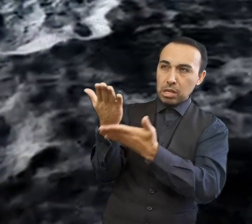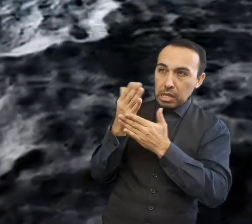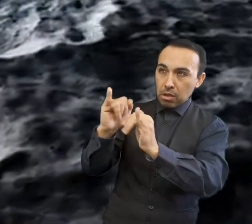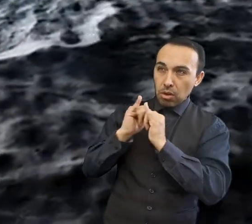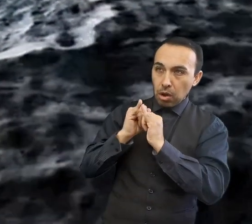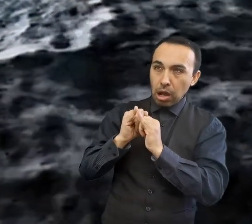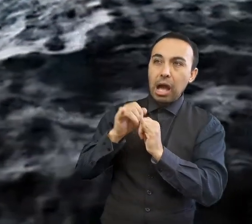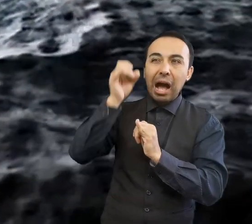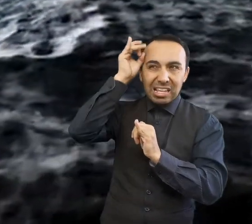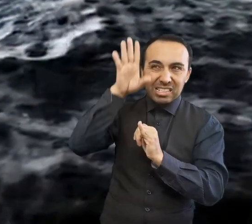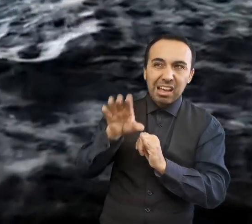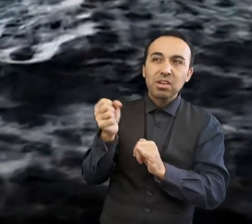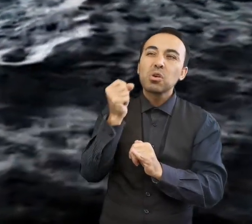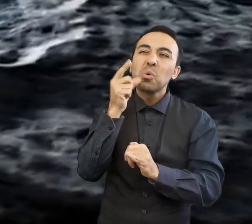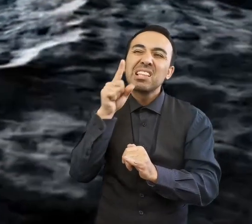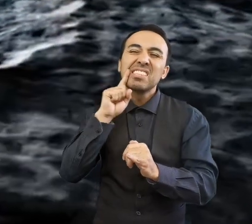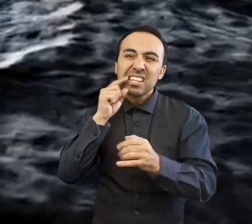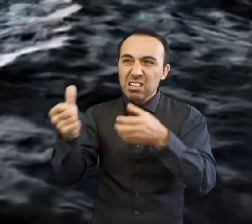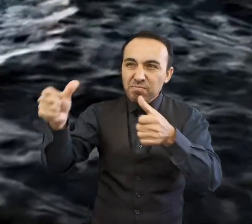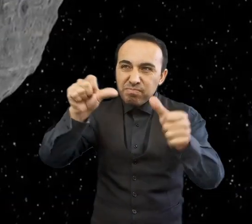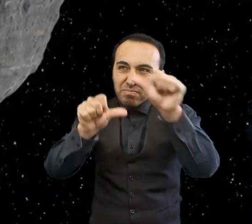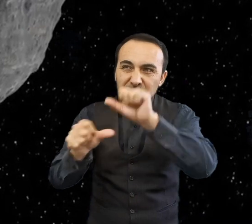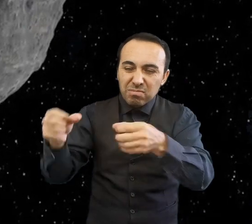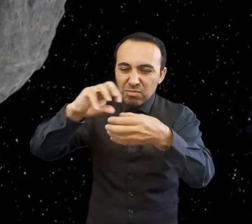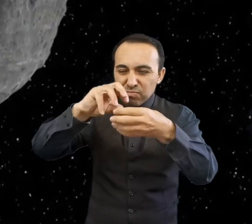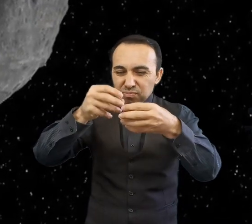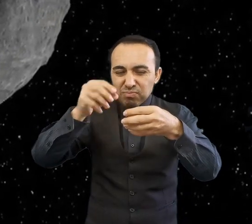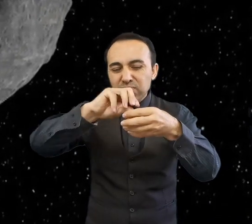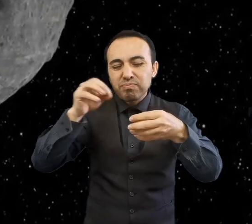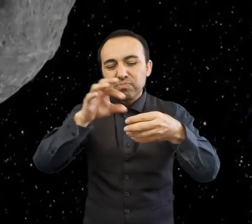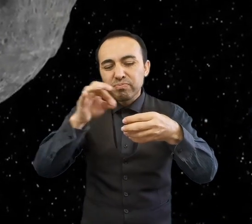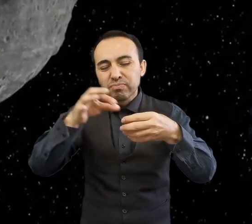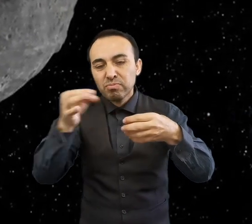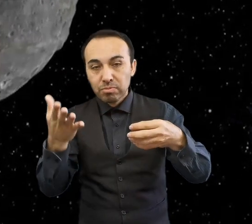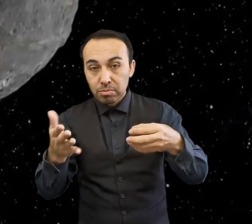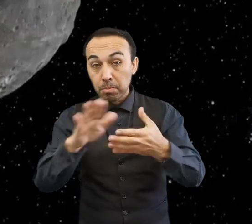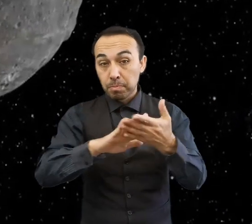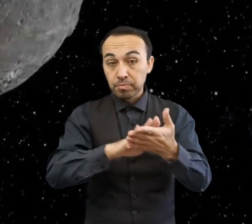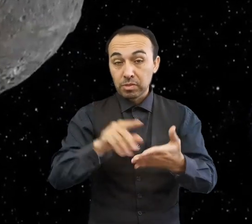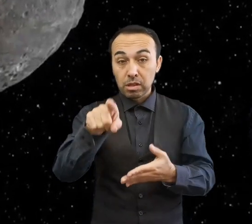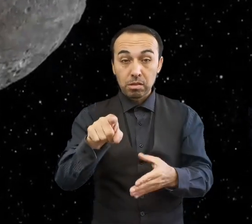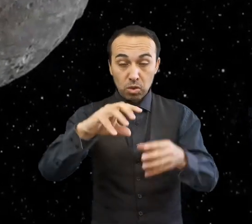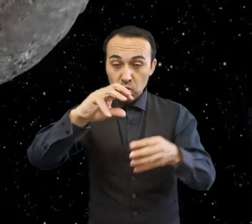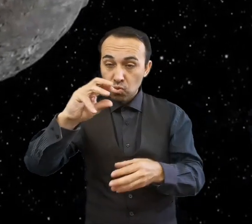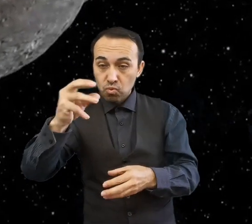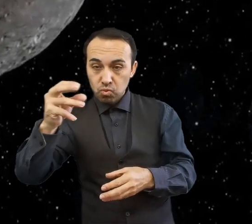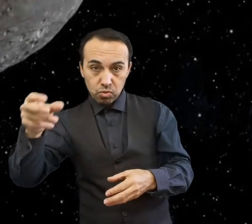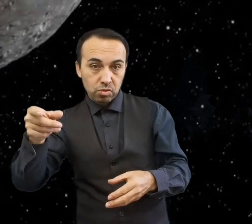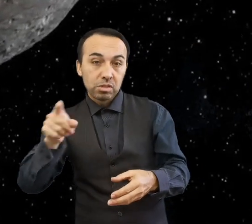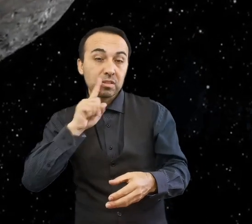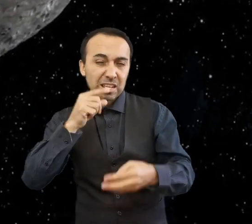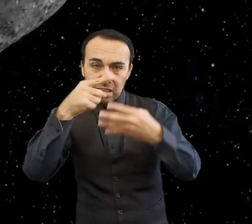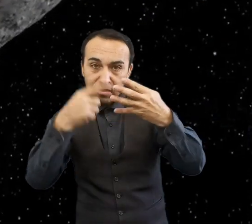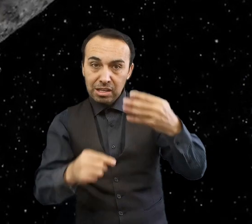constituyen. Según su composición, los asteroides se pueden clasificar en carbonáceos rocosos y metálicos.